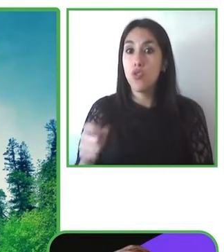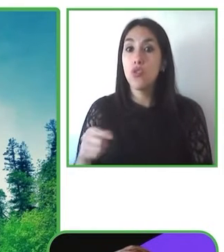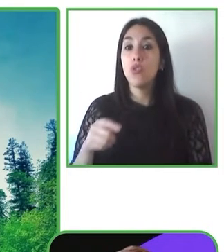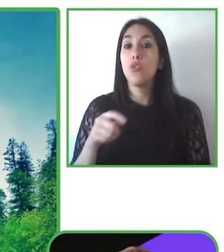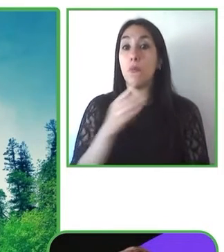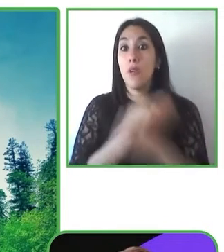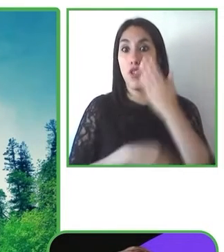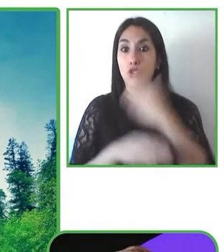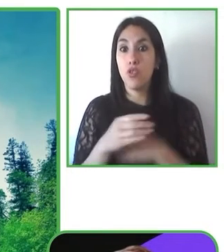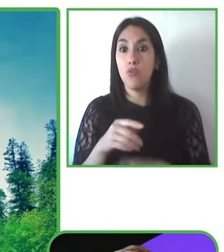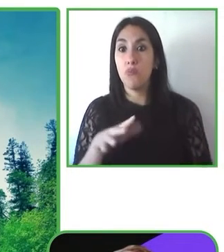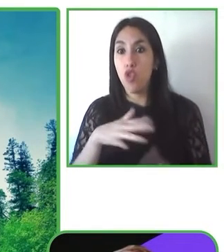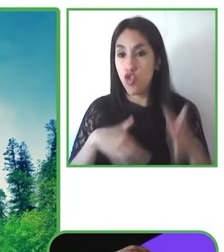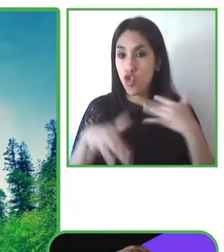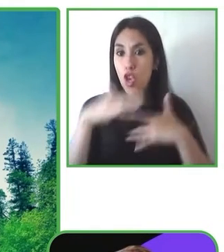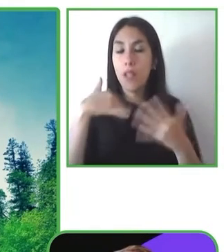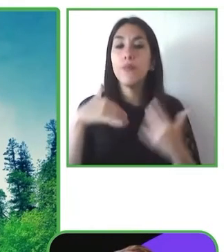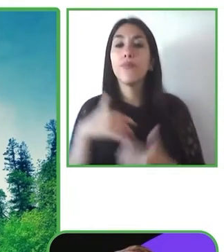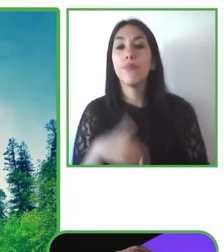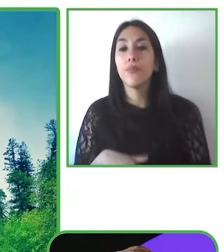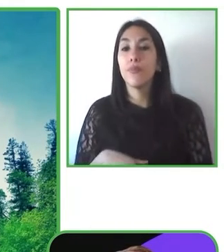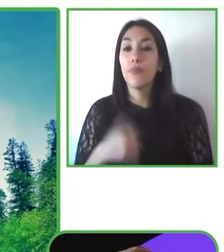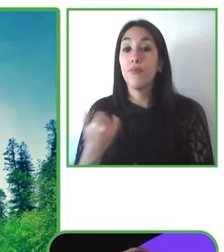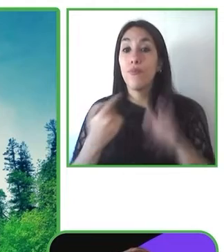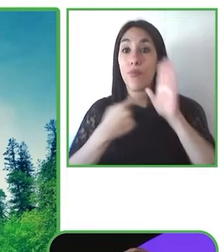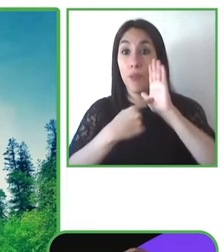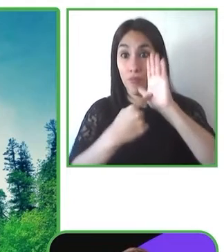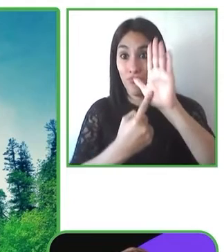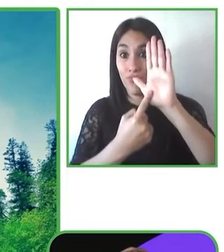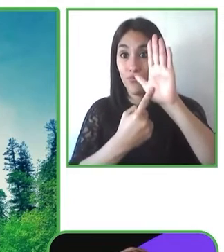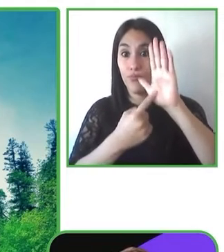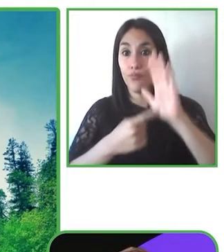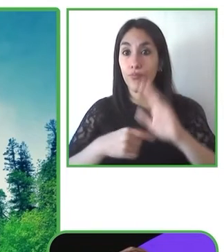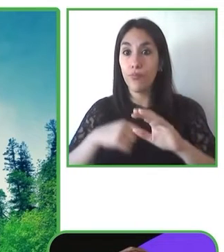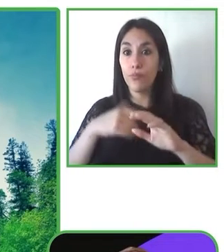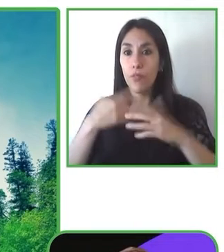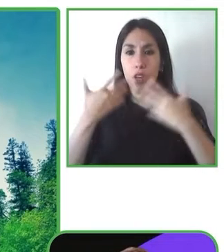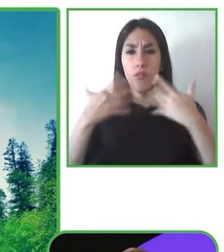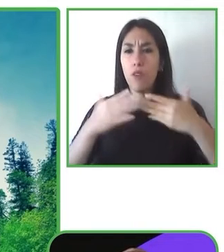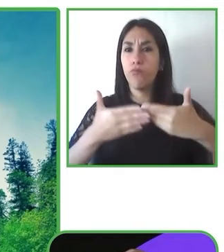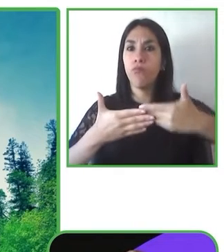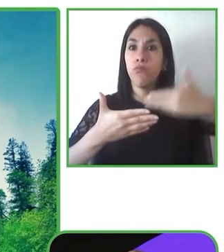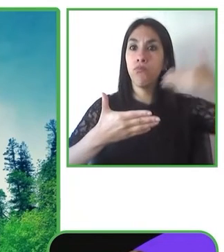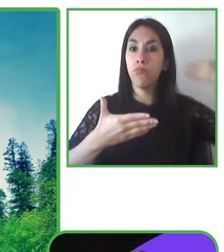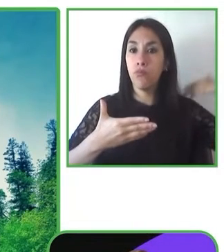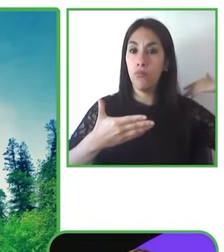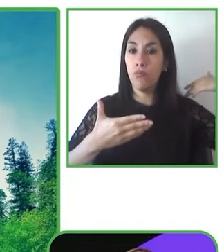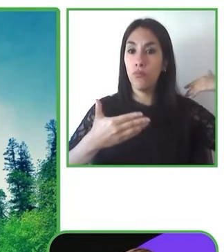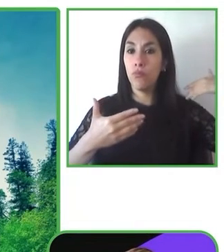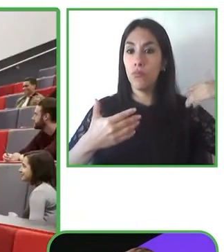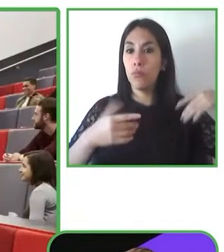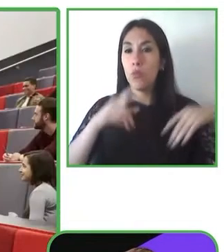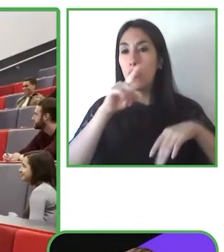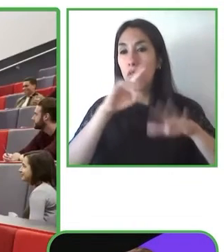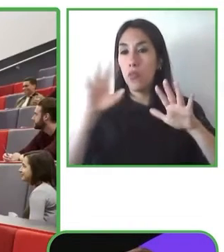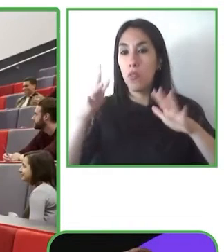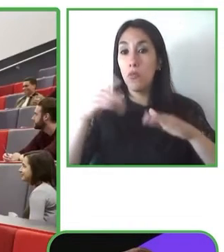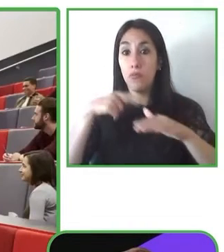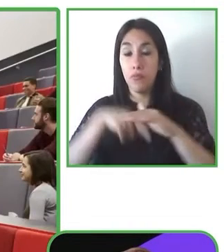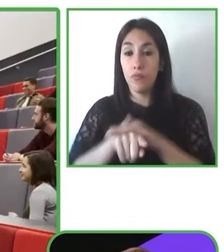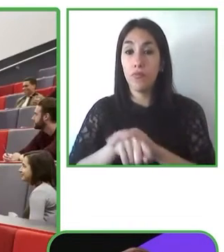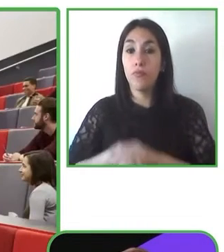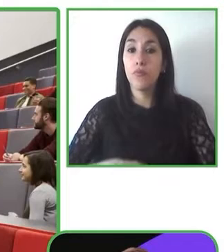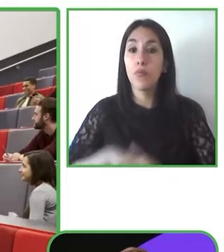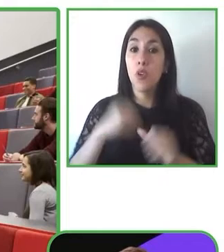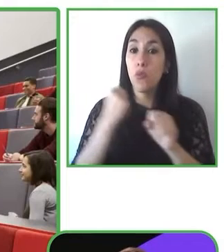presento, esto se firmó en 2019. Este Business Disability Forum y hemos recibido este tipo de premios.